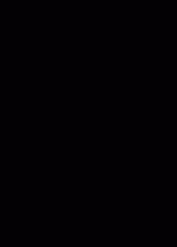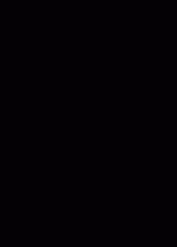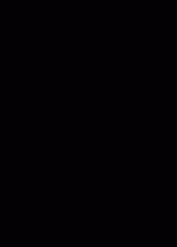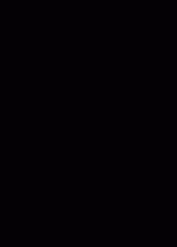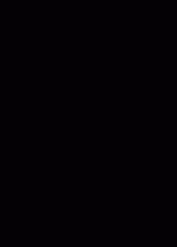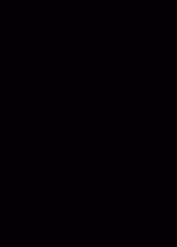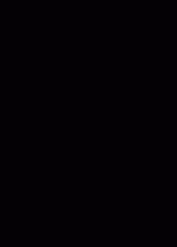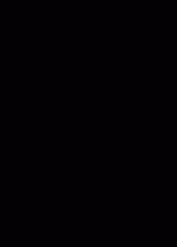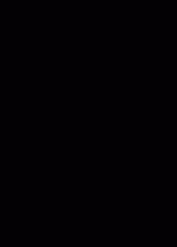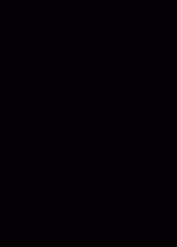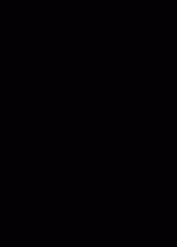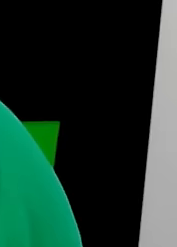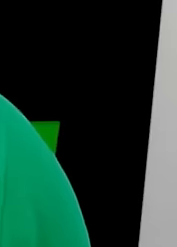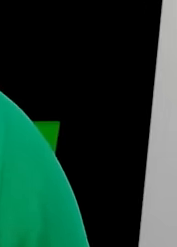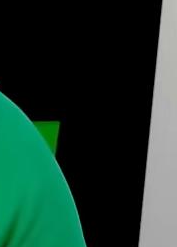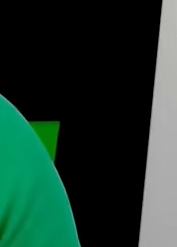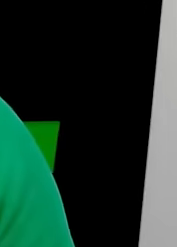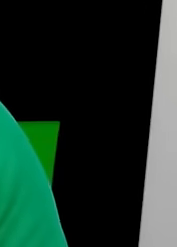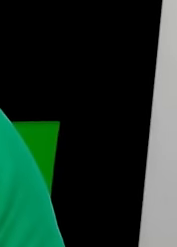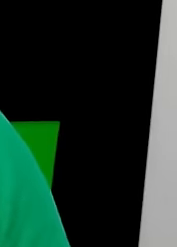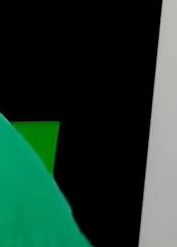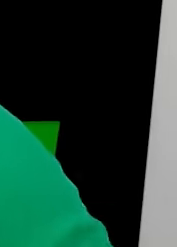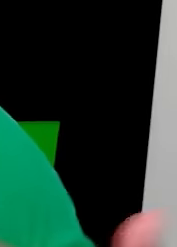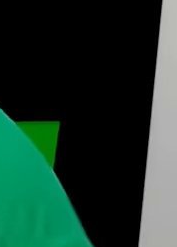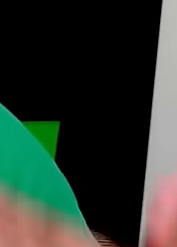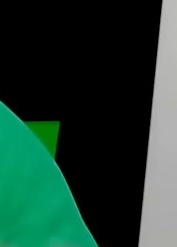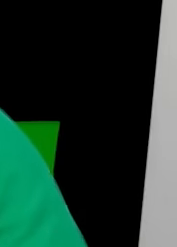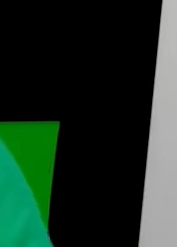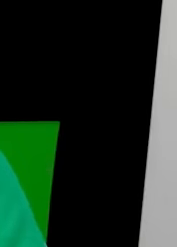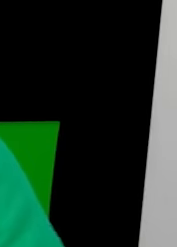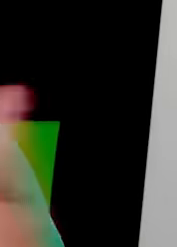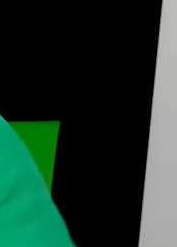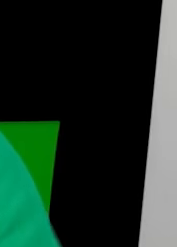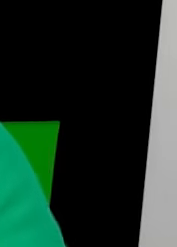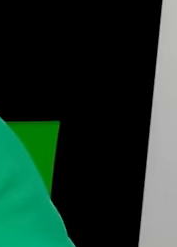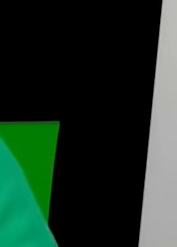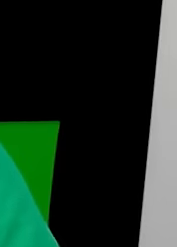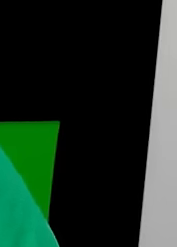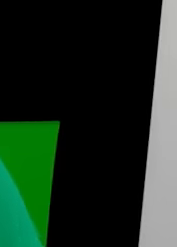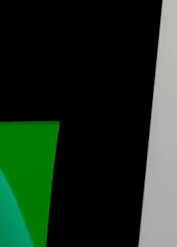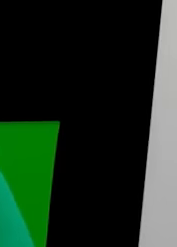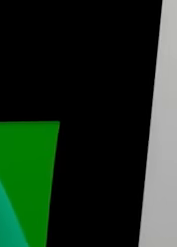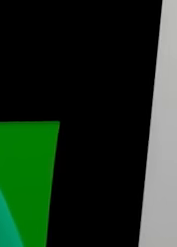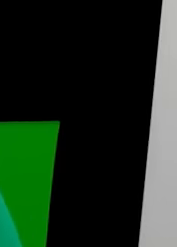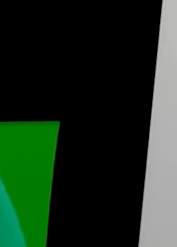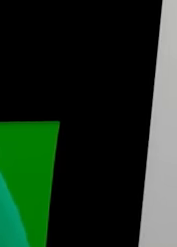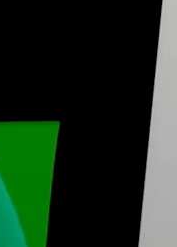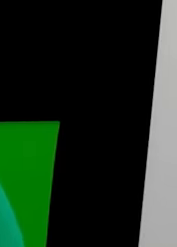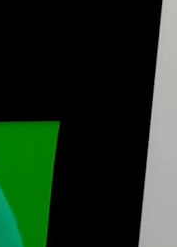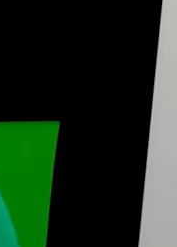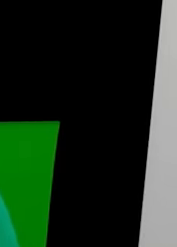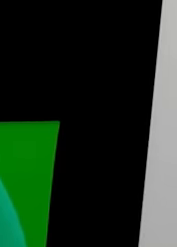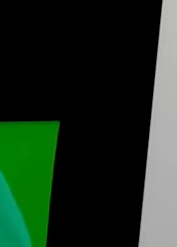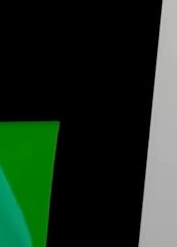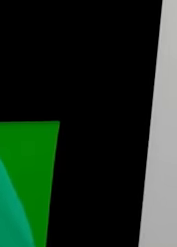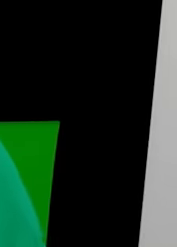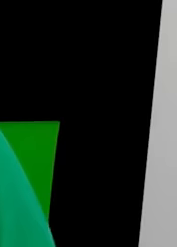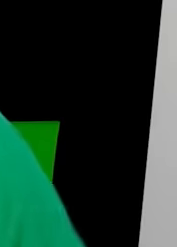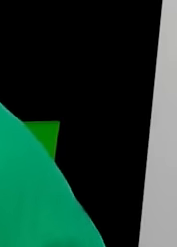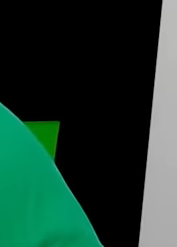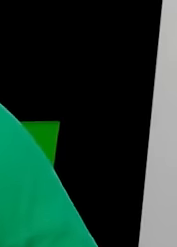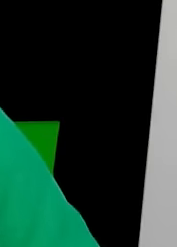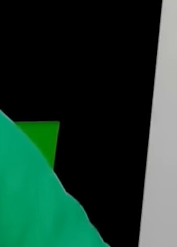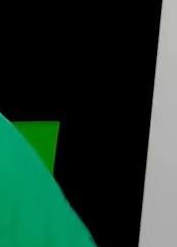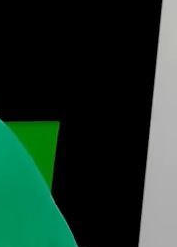revuelo con el tema de Venezuela. Dice el presidente, presenten las actas, demuestren que Maduro perdió las